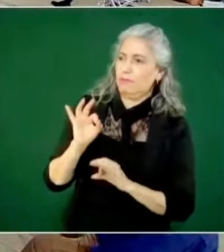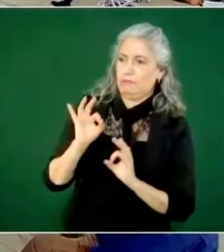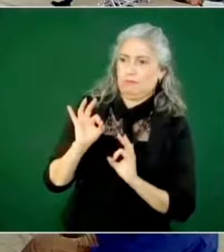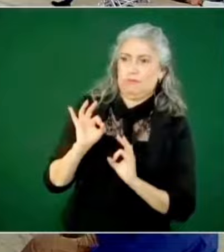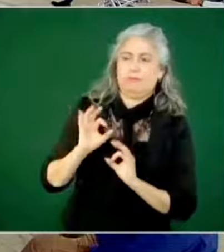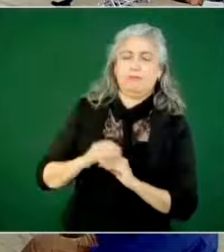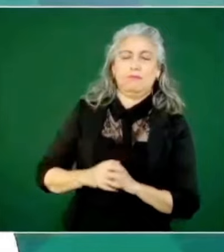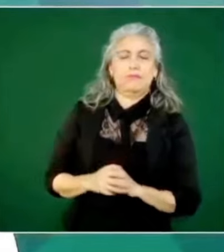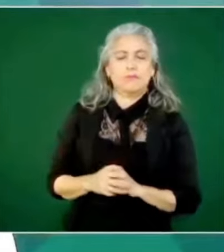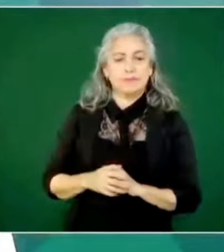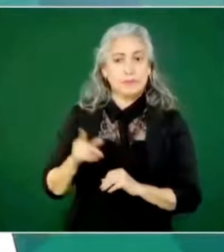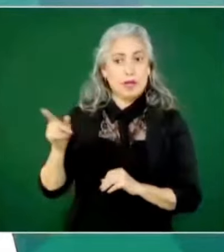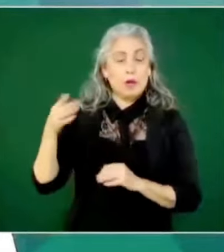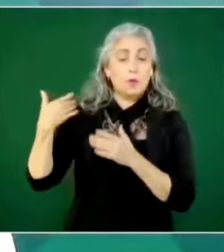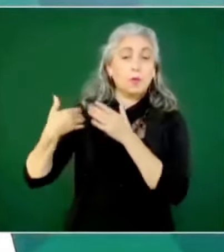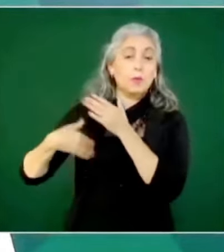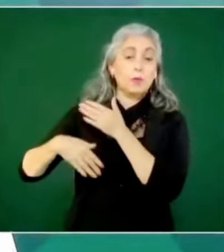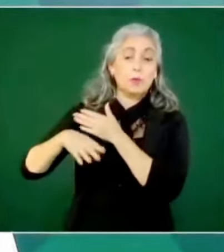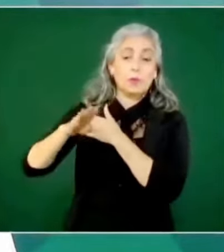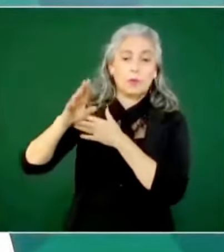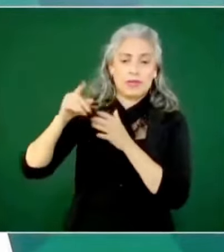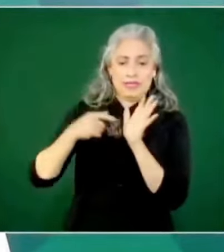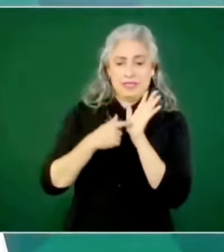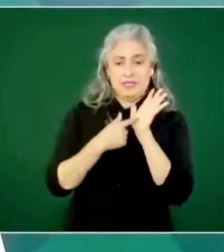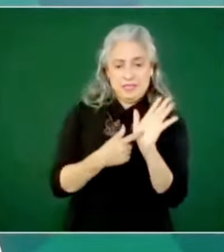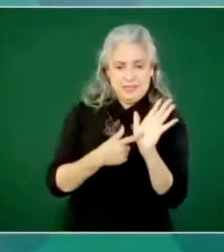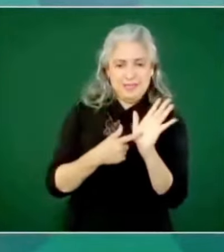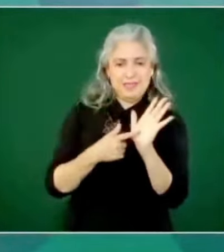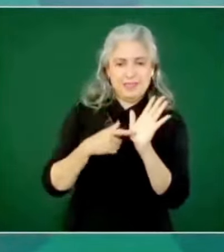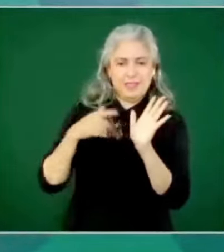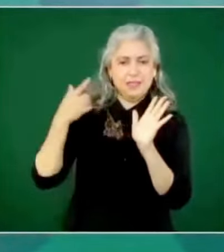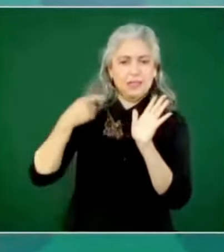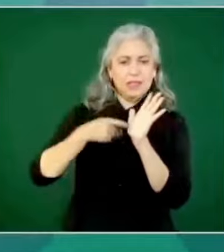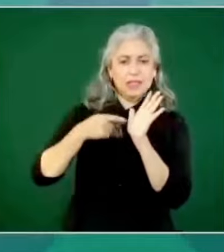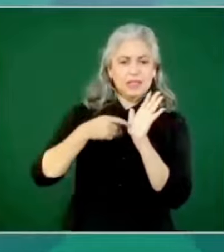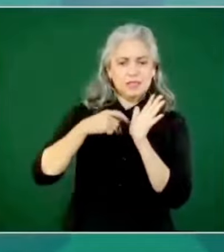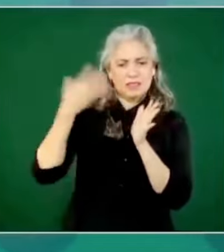ya llevaba 30 años, jamás había cedido,